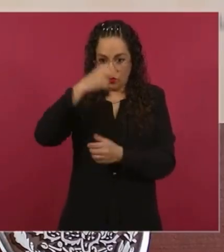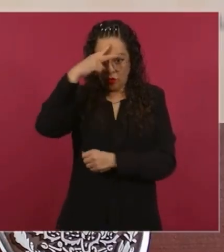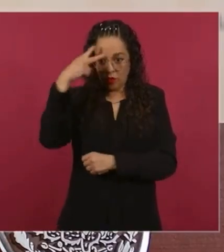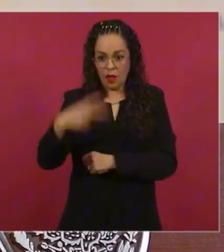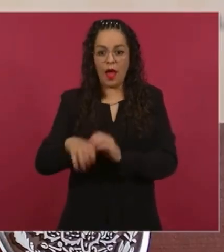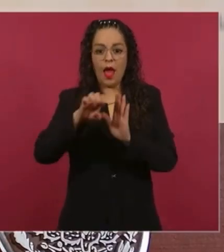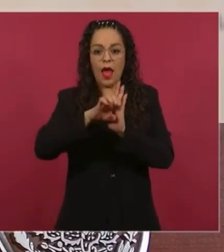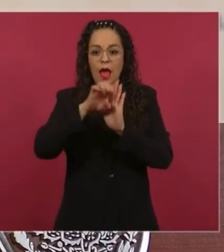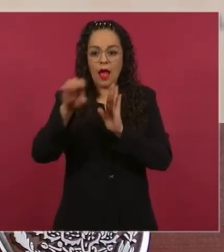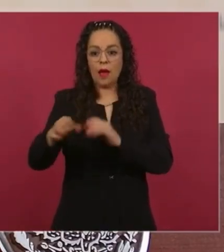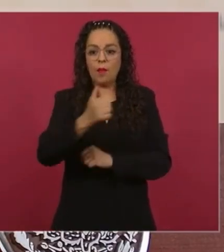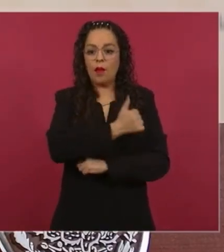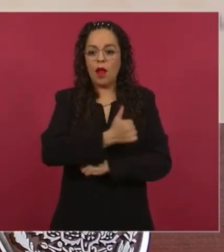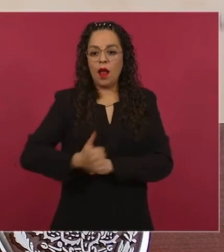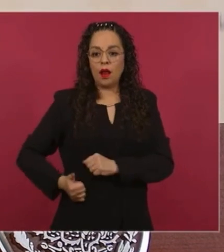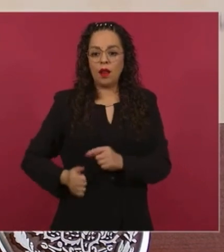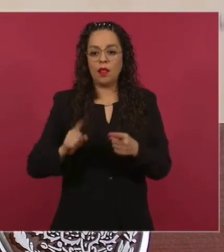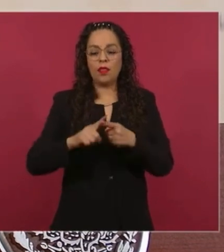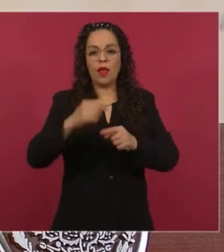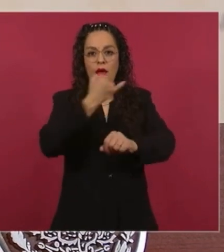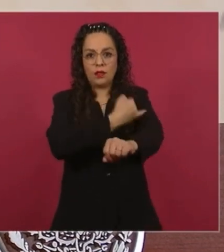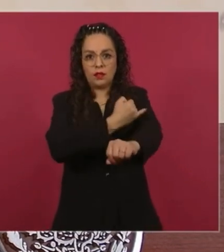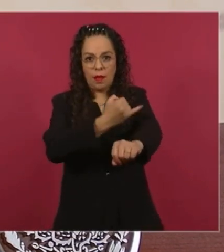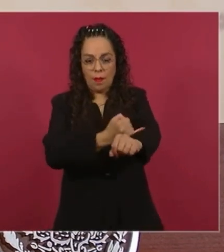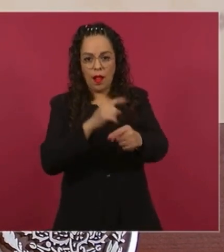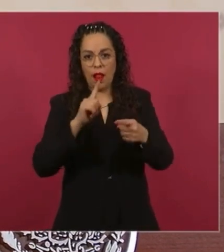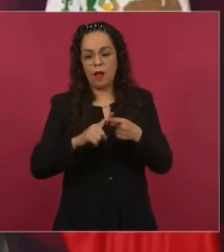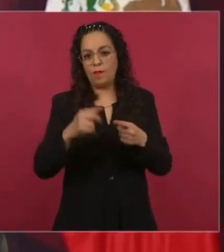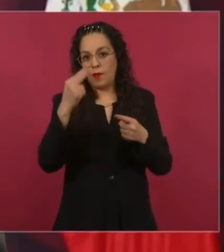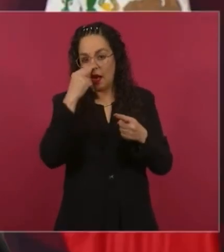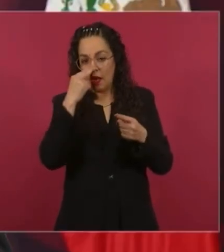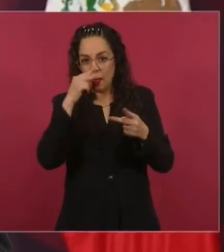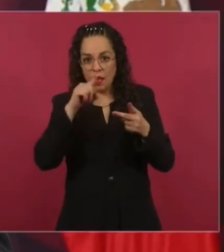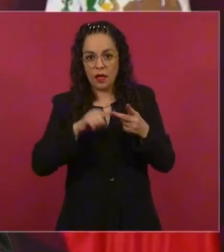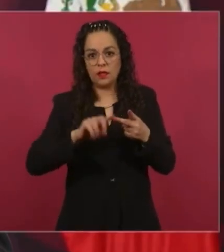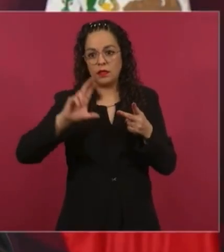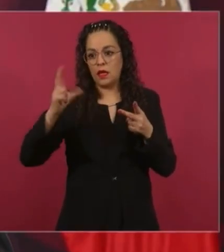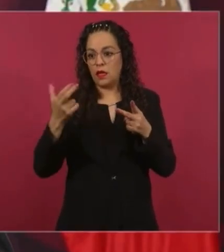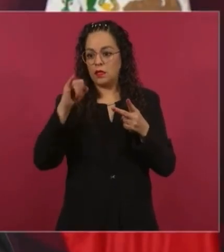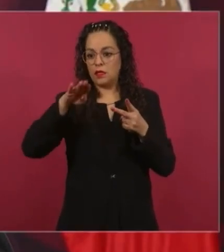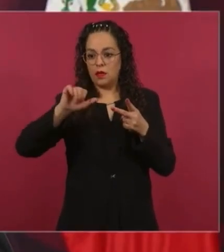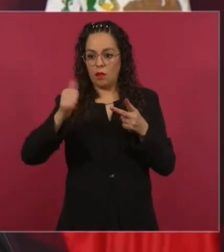en Neza, en Chimalhuacán, en los Reyes de la Paz,